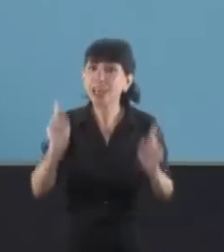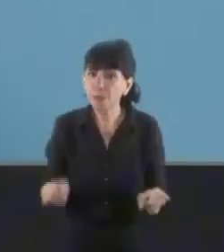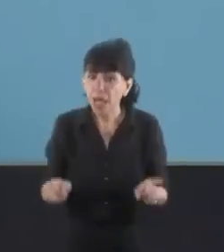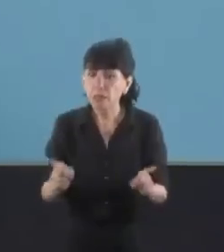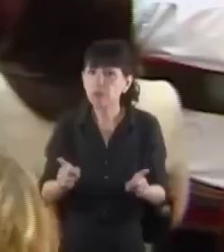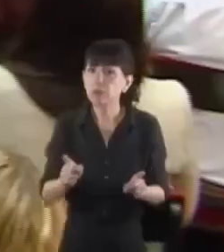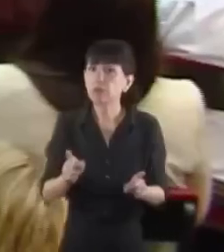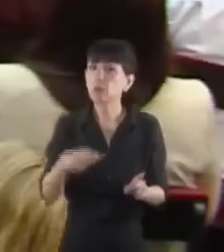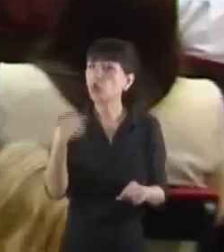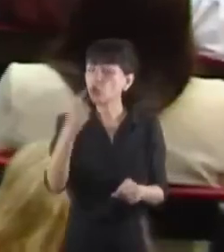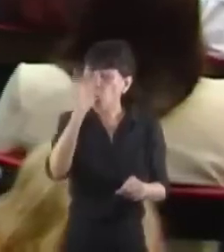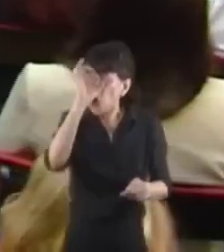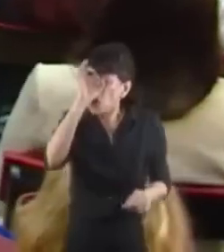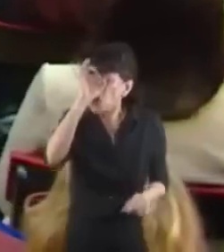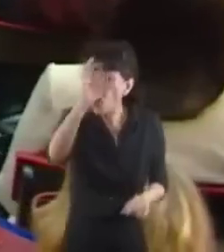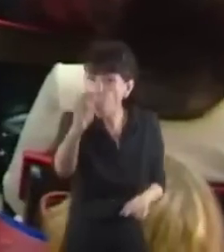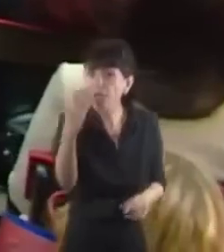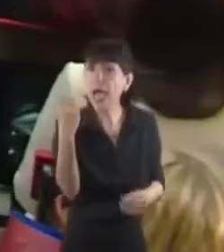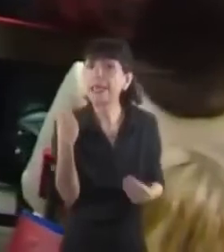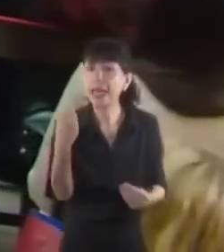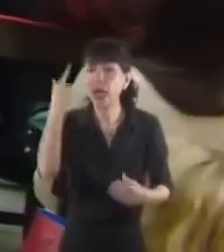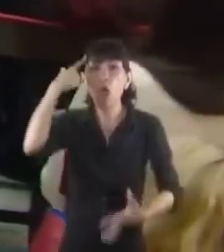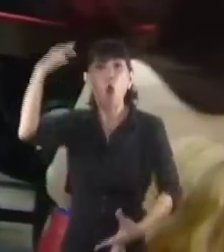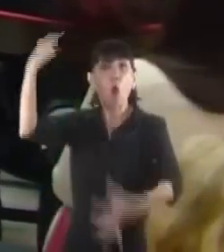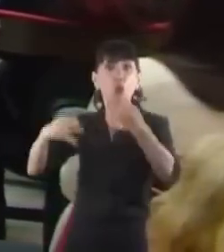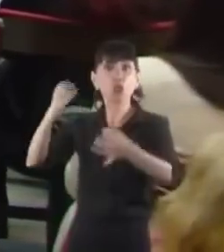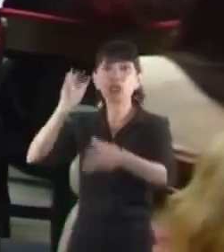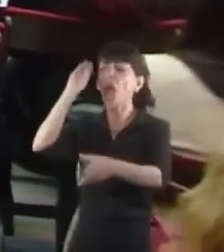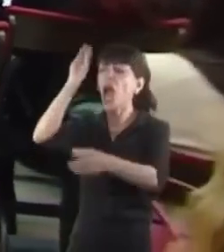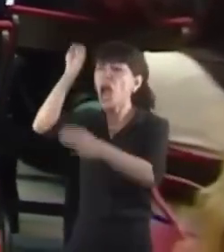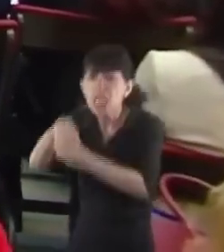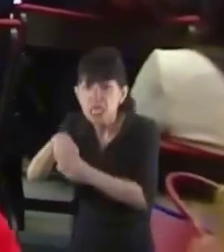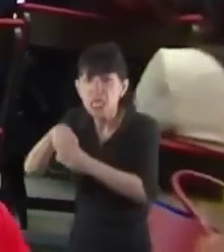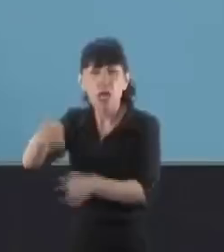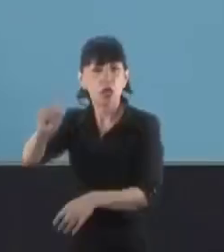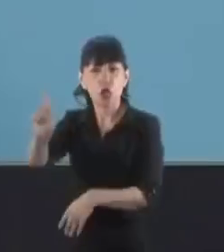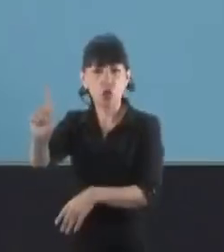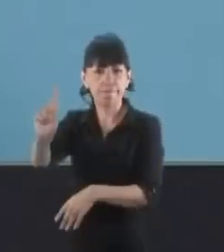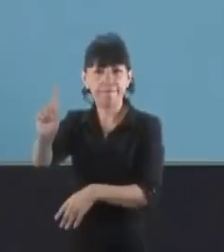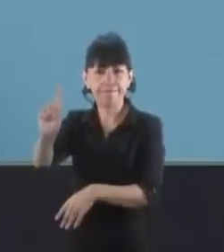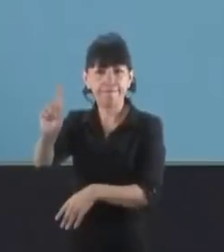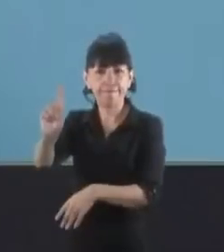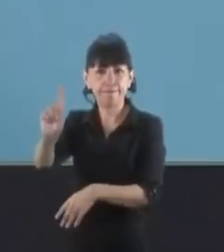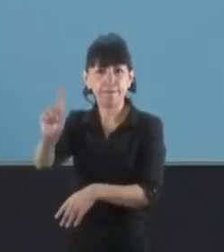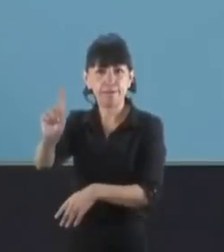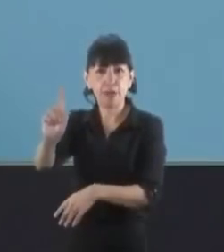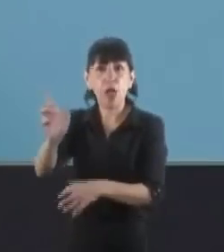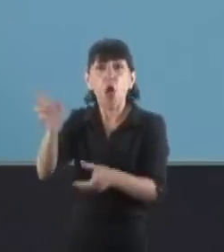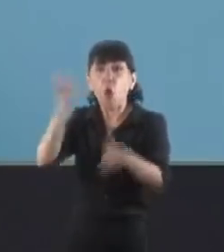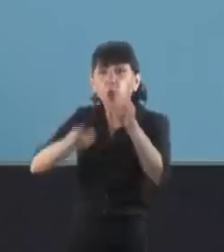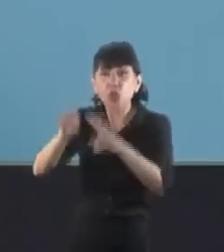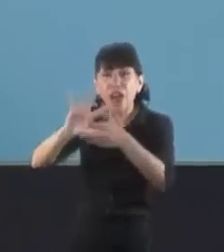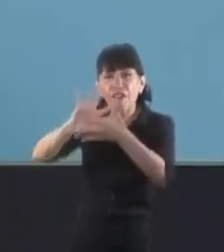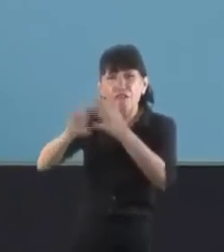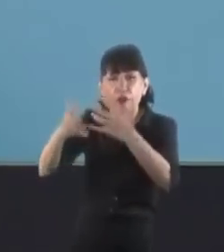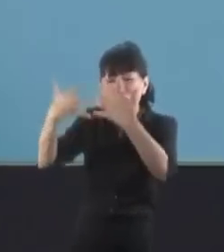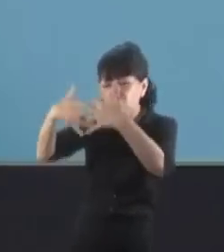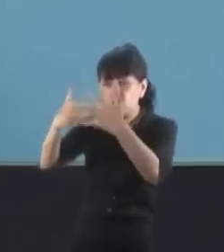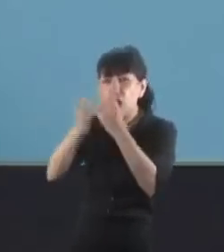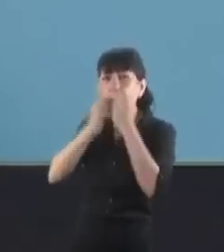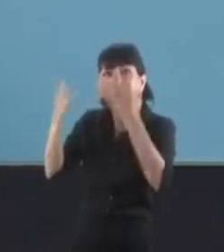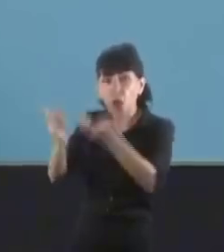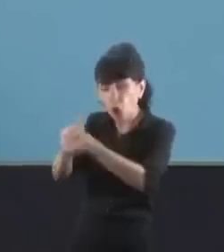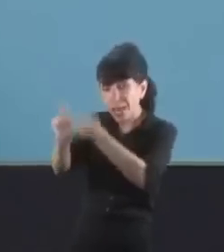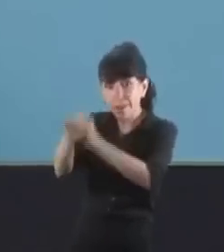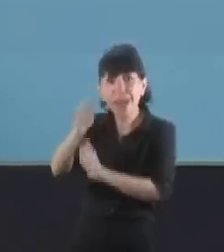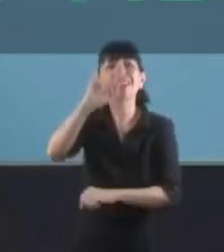las entidades bancarias y en particular la banca pública con la privada, ya que hasta el día de hoy solo un 60%